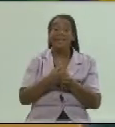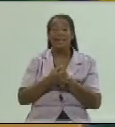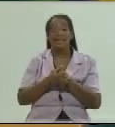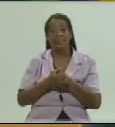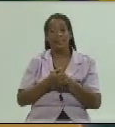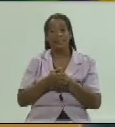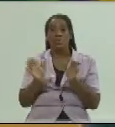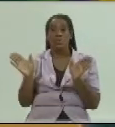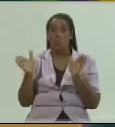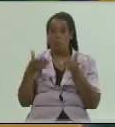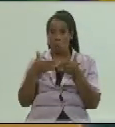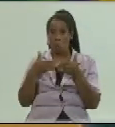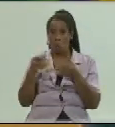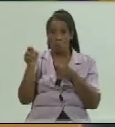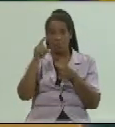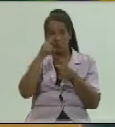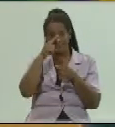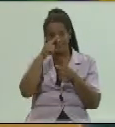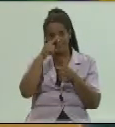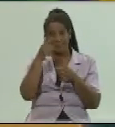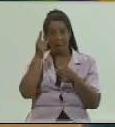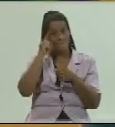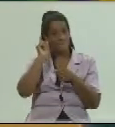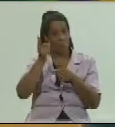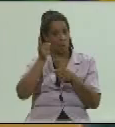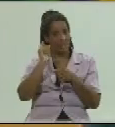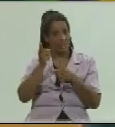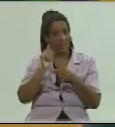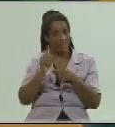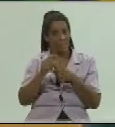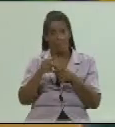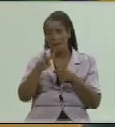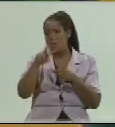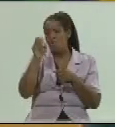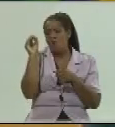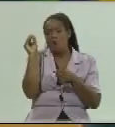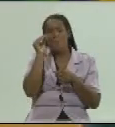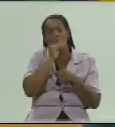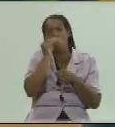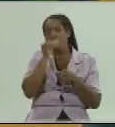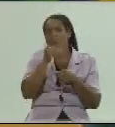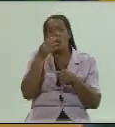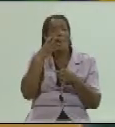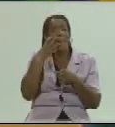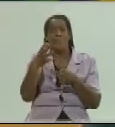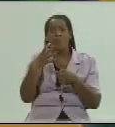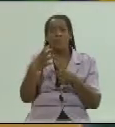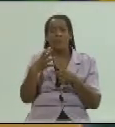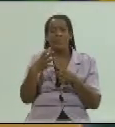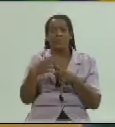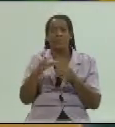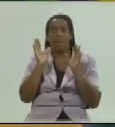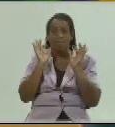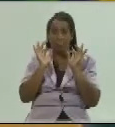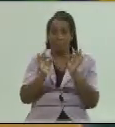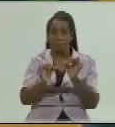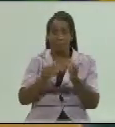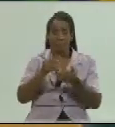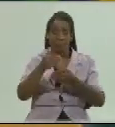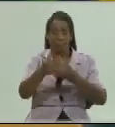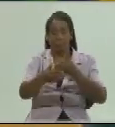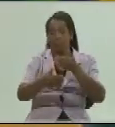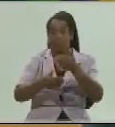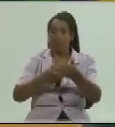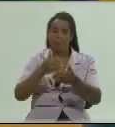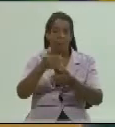concluyo con que esta política lo más novedoso que tiene y lo más importante que tiene es que está en permanente renovación que